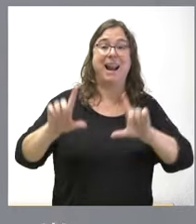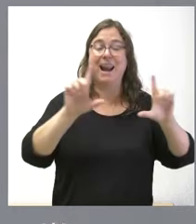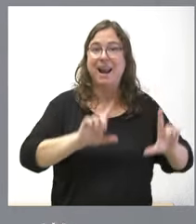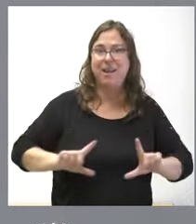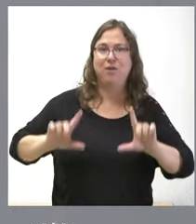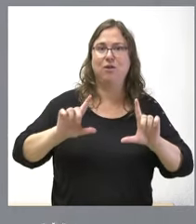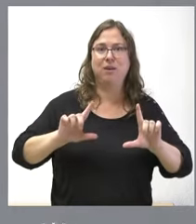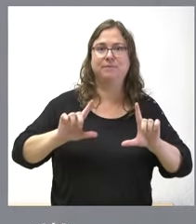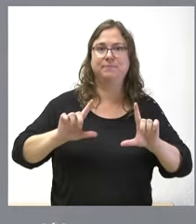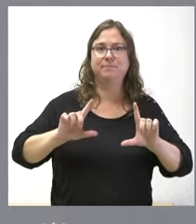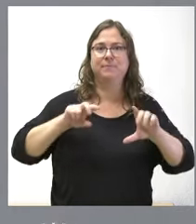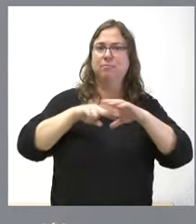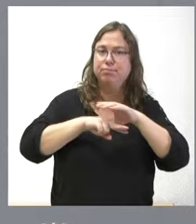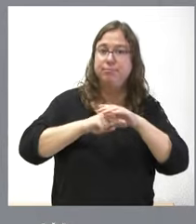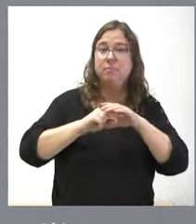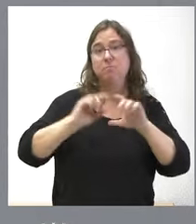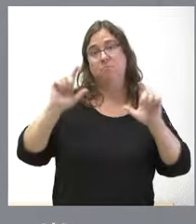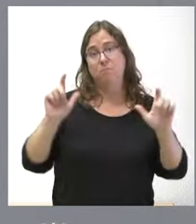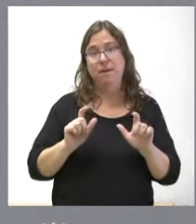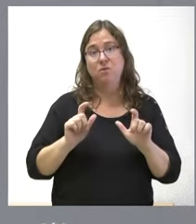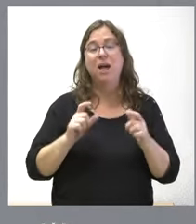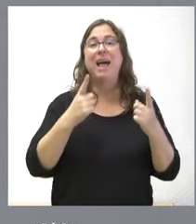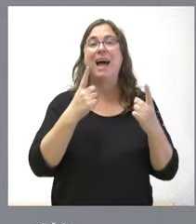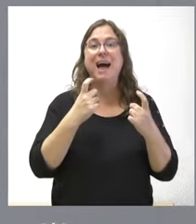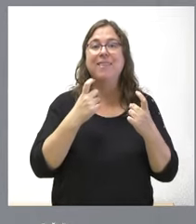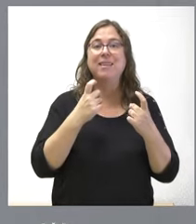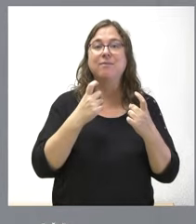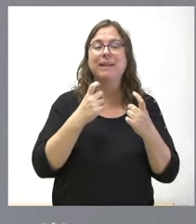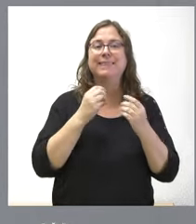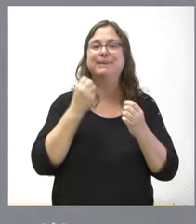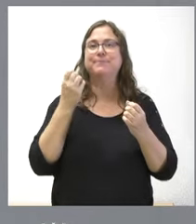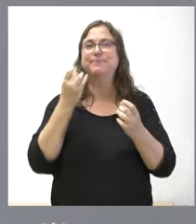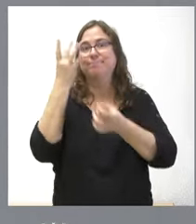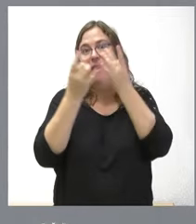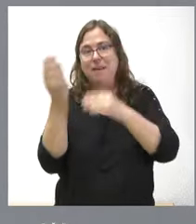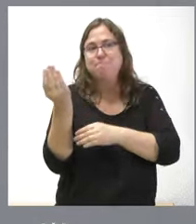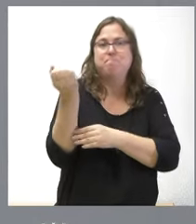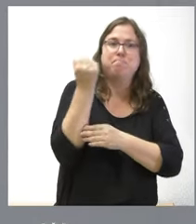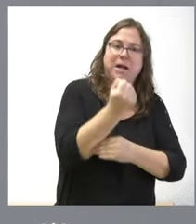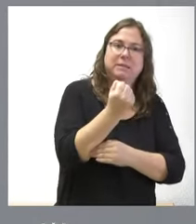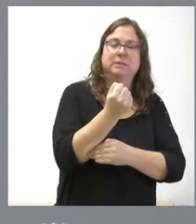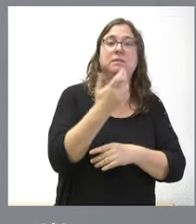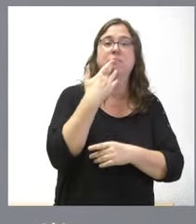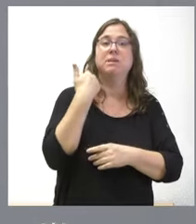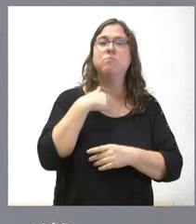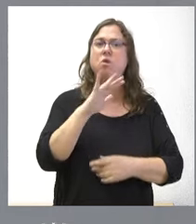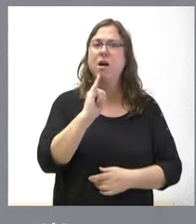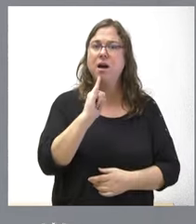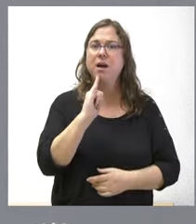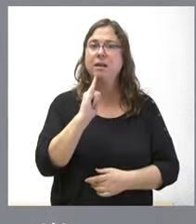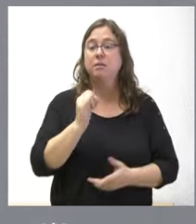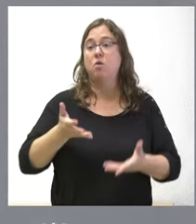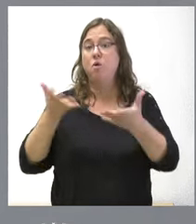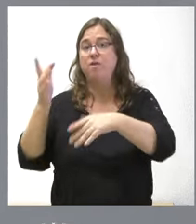puedan realizar sean menores, es necesario llevar a cabo este tipo de actividades que refuercen las que ponemos a disposición de los